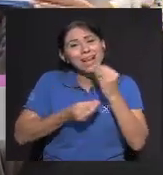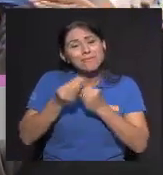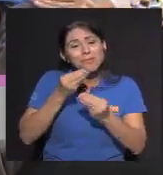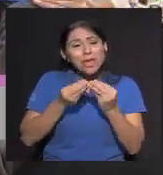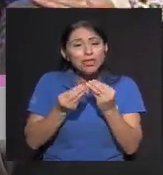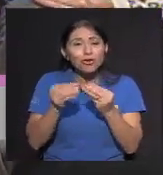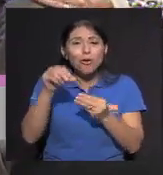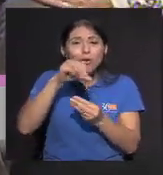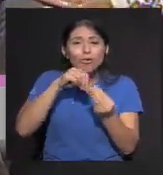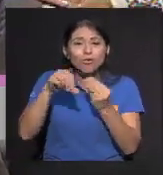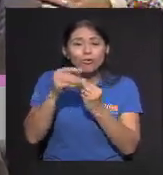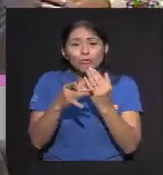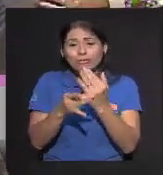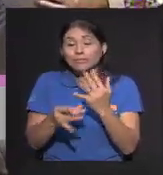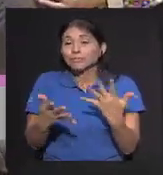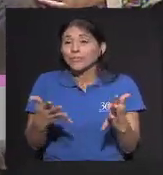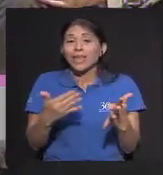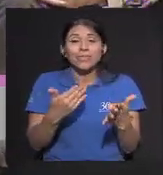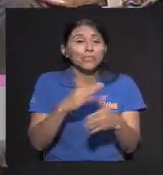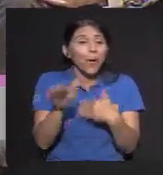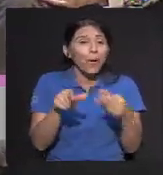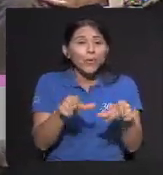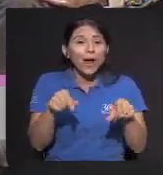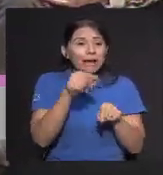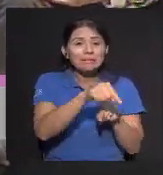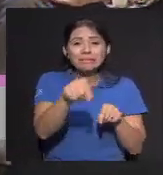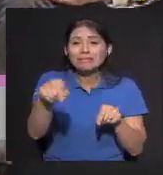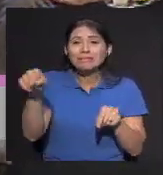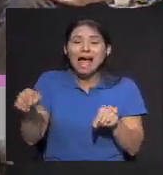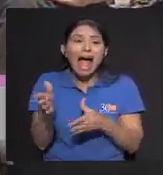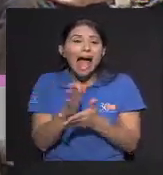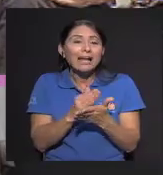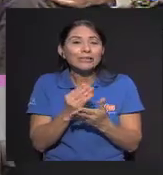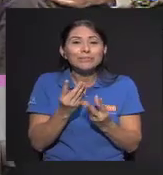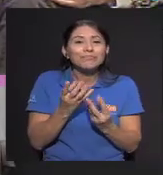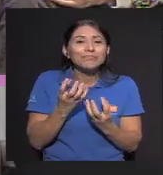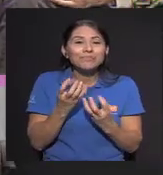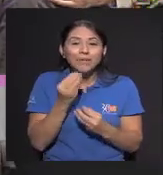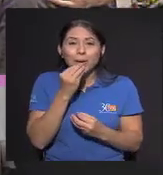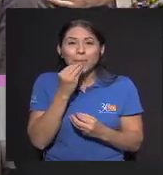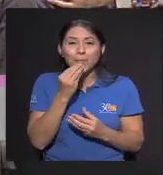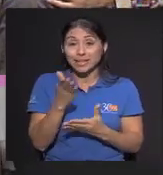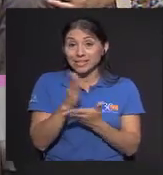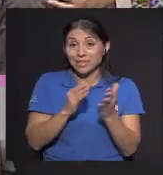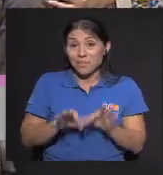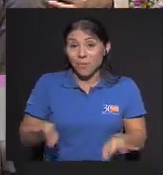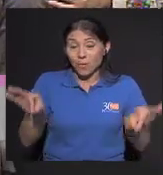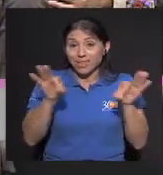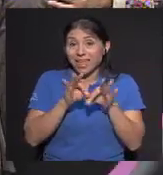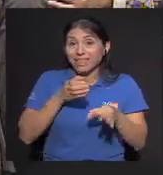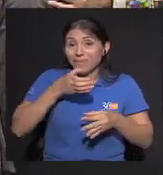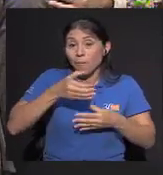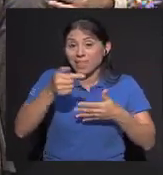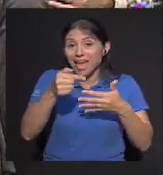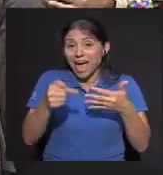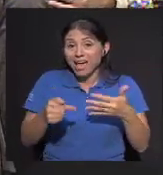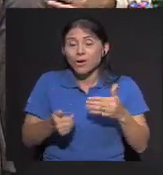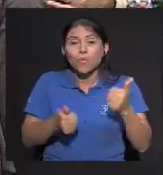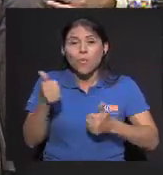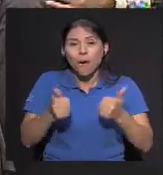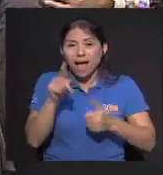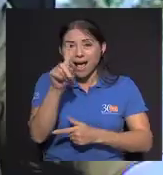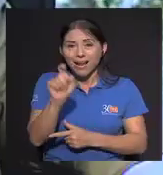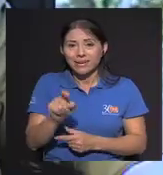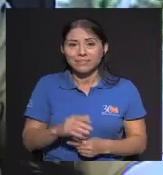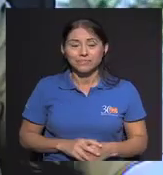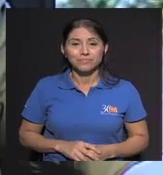En cada esquina ¿Verdad? En cualquier sodita Algún antojito Por ahí Sería importante Como recapitular Y esas recomendaciones Que usted nos